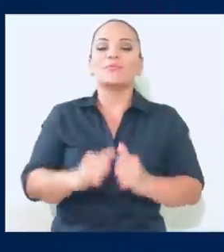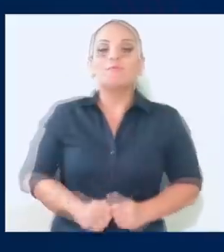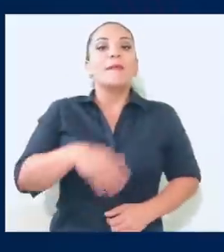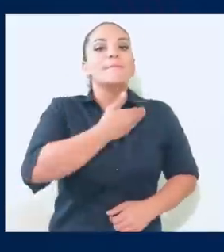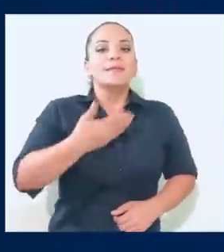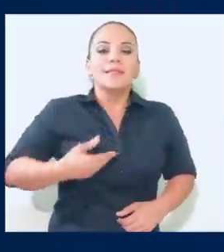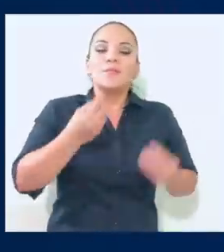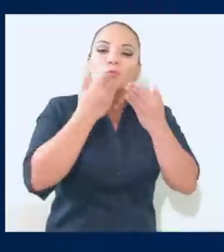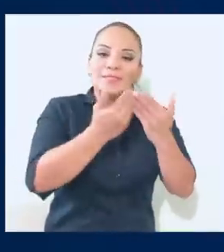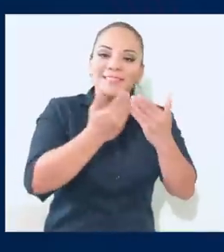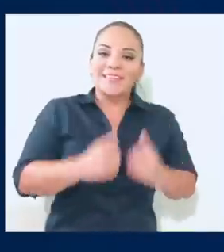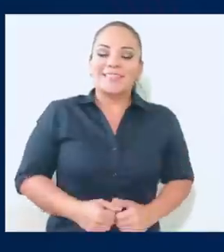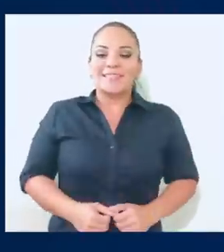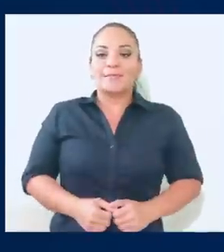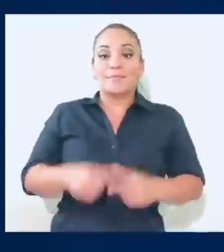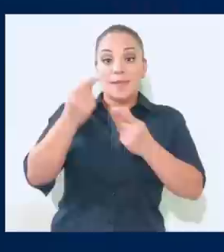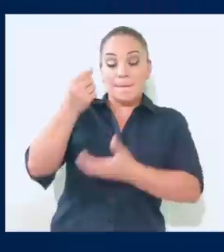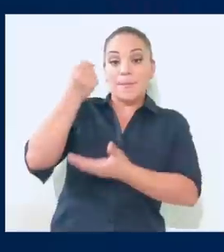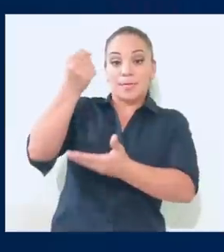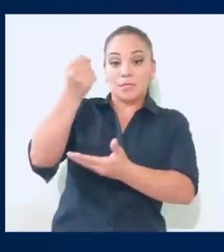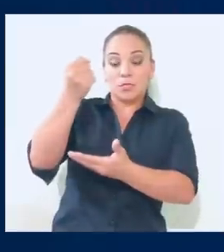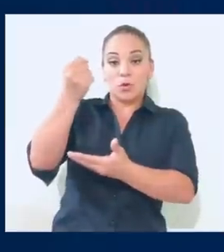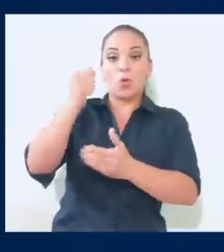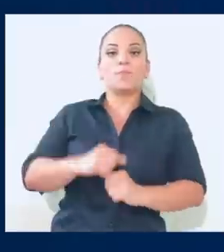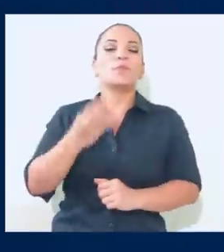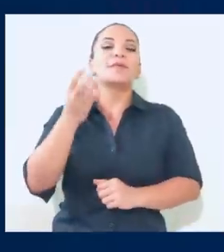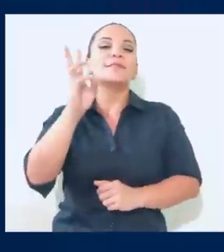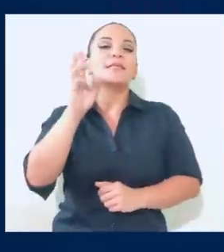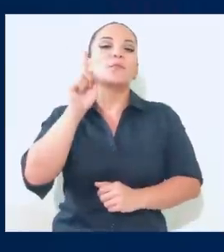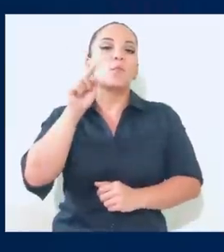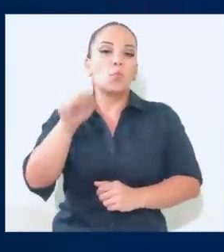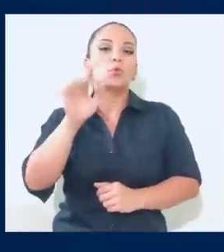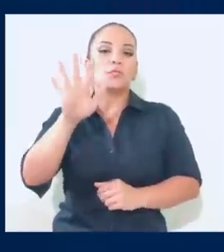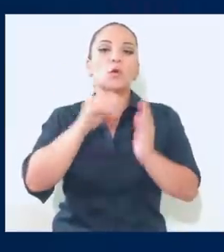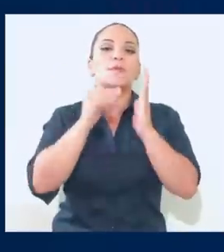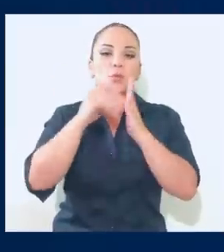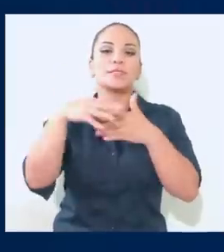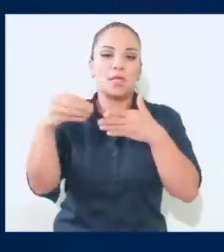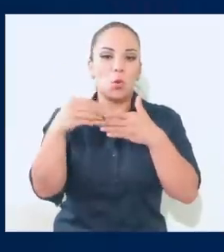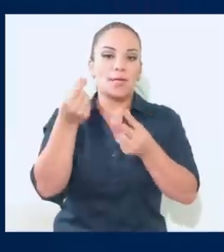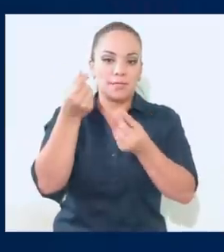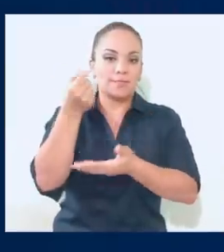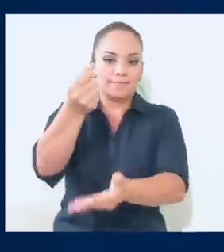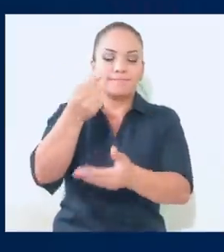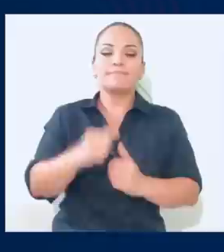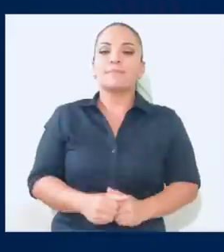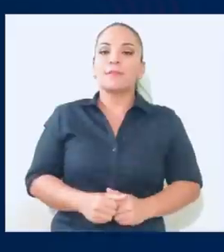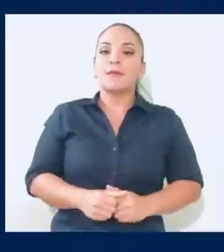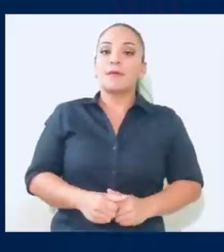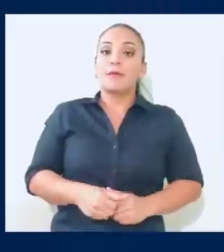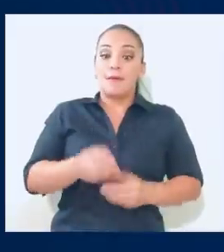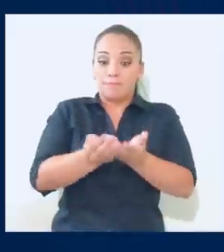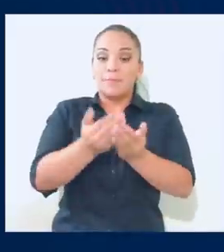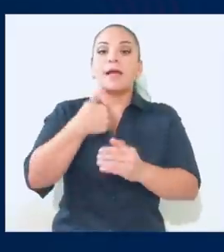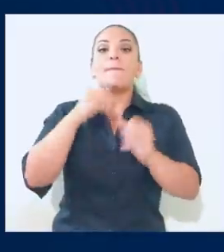Presidente, muchas gracias. La inversión en este proyecto es de 6.5 millones de dólares, con capacidad para